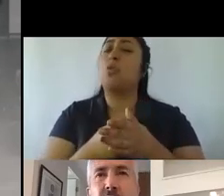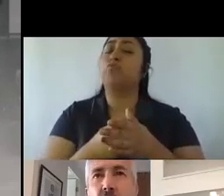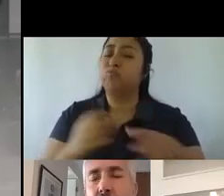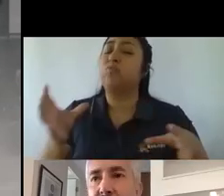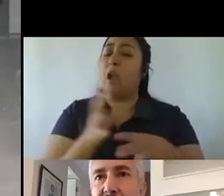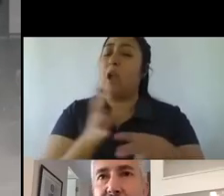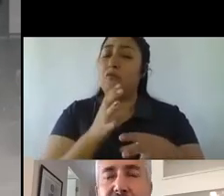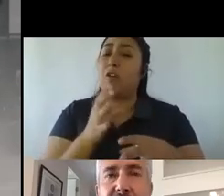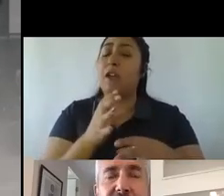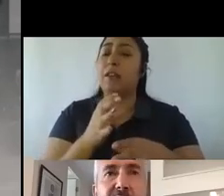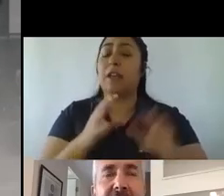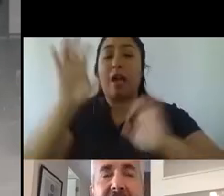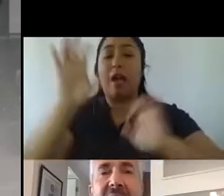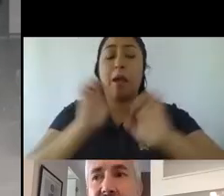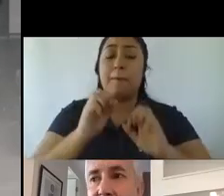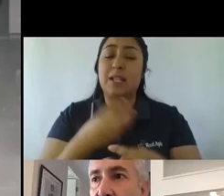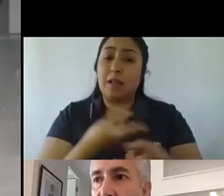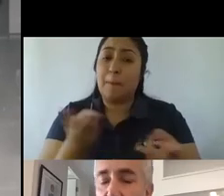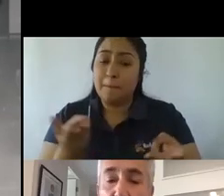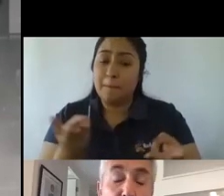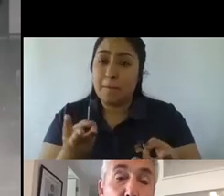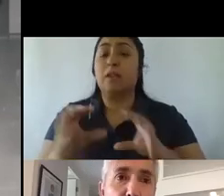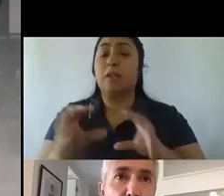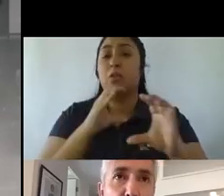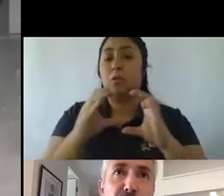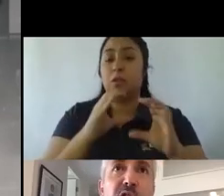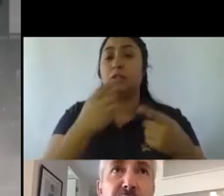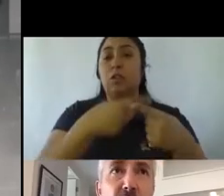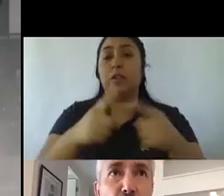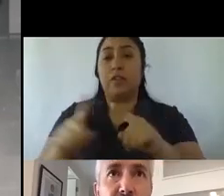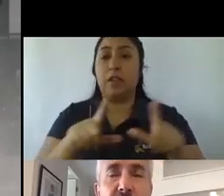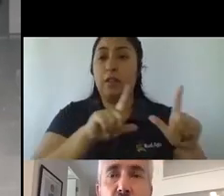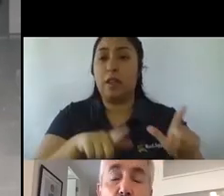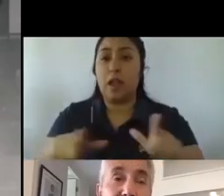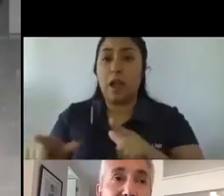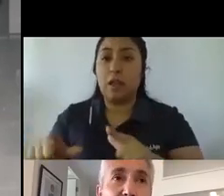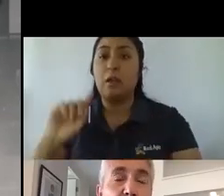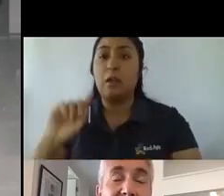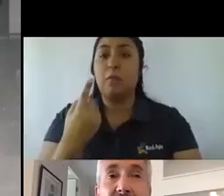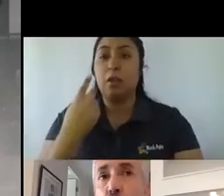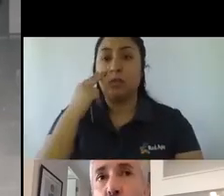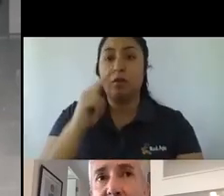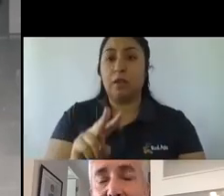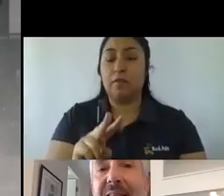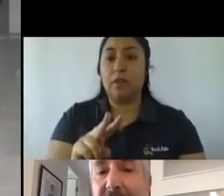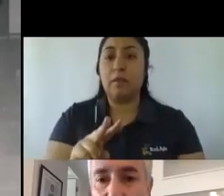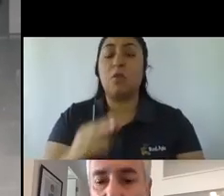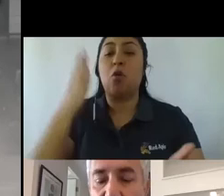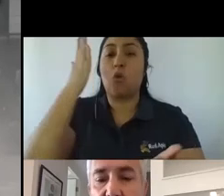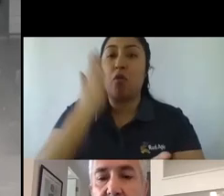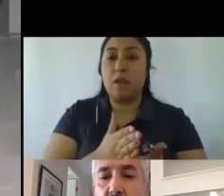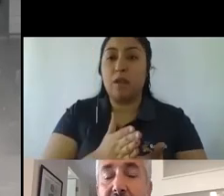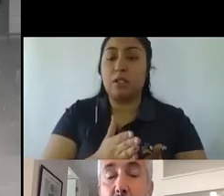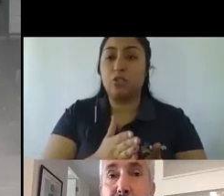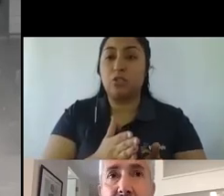distintas áreas, pero lo primero que vimos fue una obligatoria retirada, por